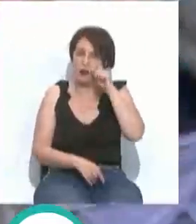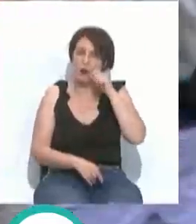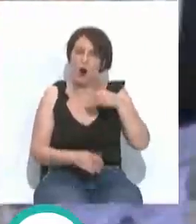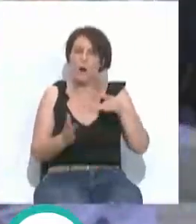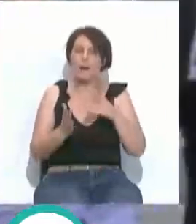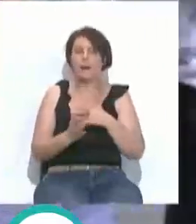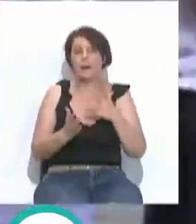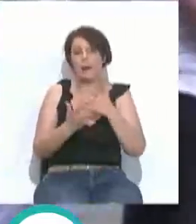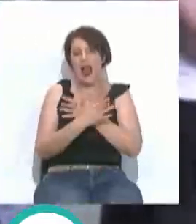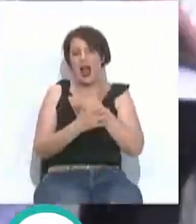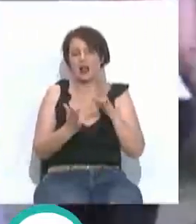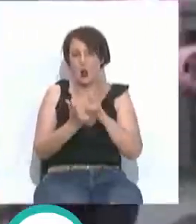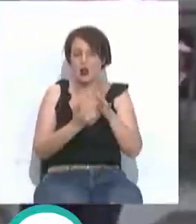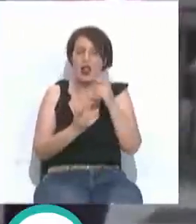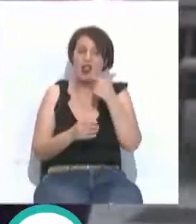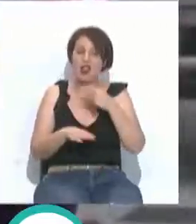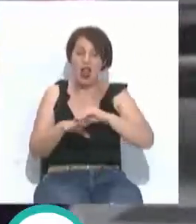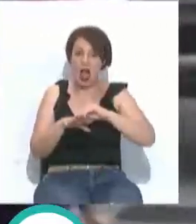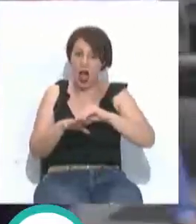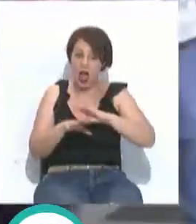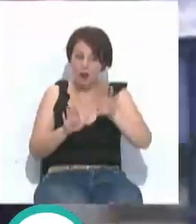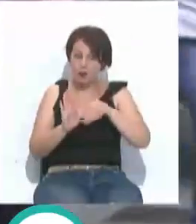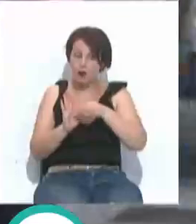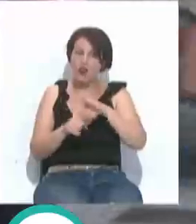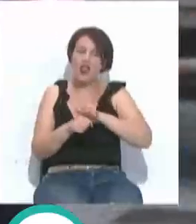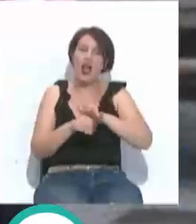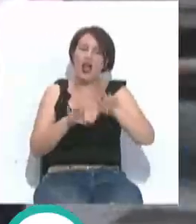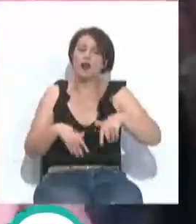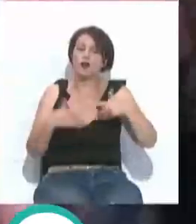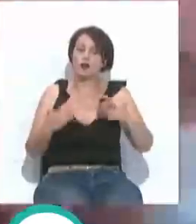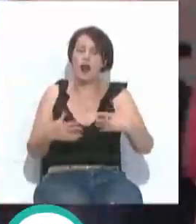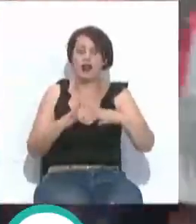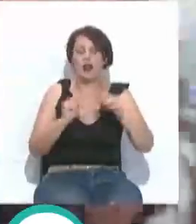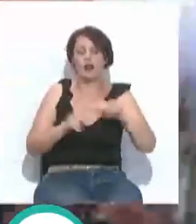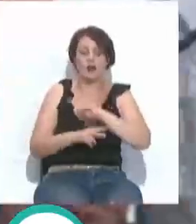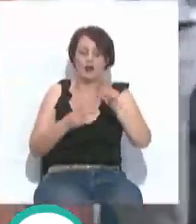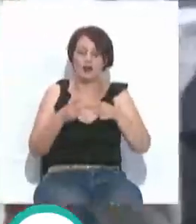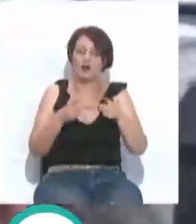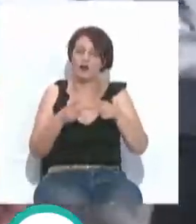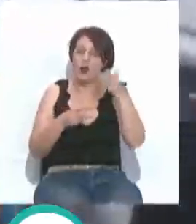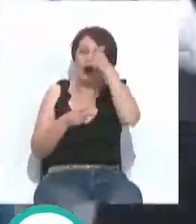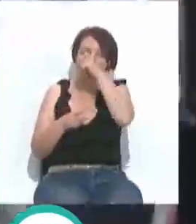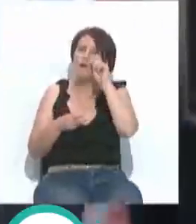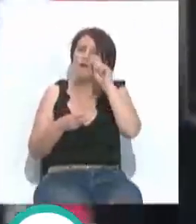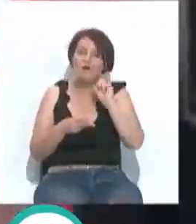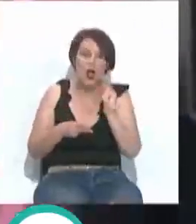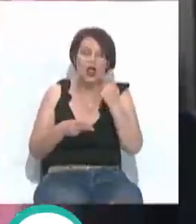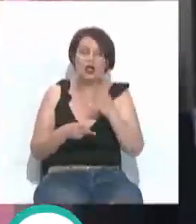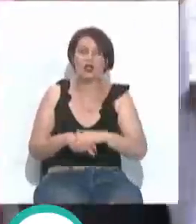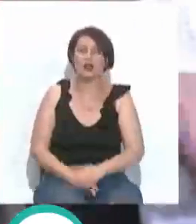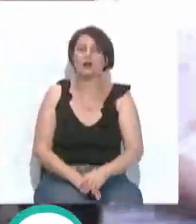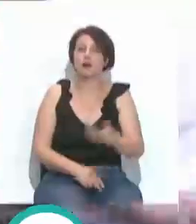ha destacado que con Zahara, la provincia de Cádiz, se sitúa como la segunda a nivel andaluz con más municipios turísticos.